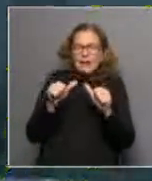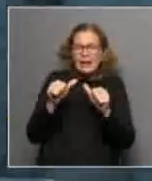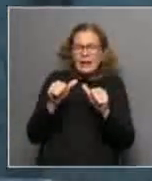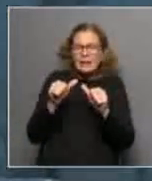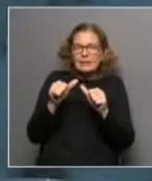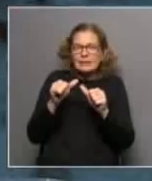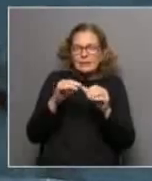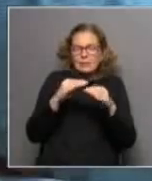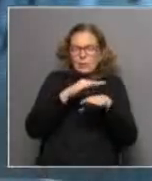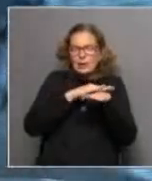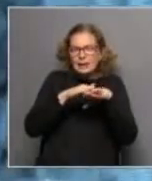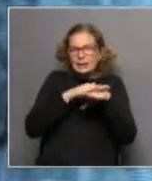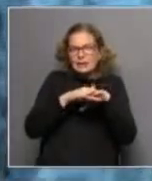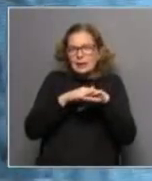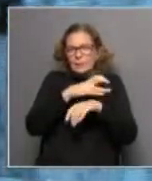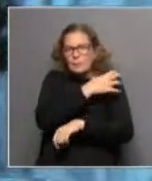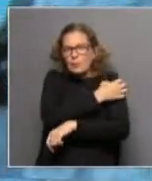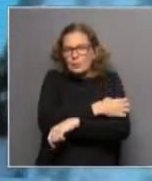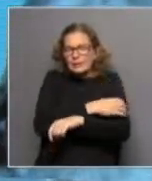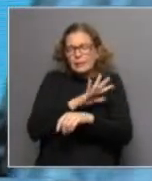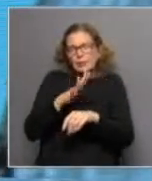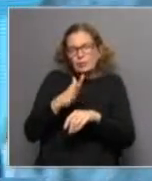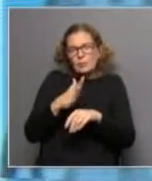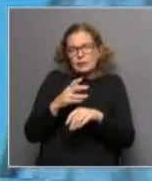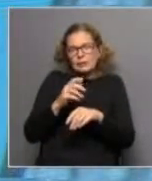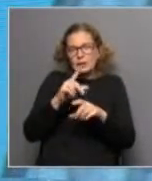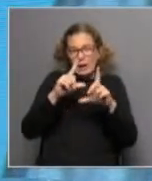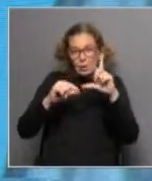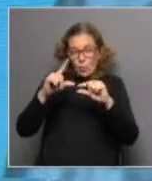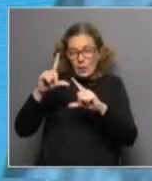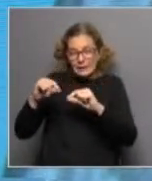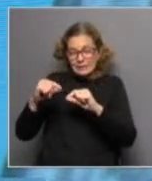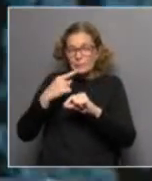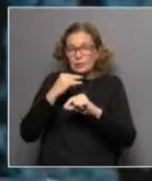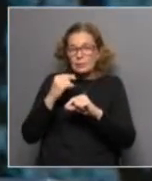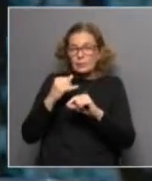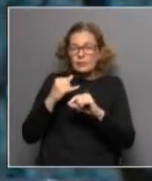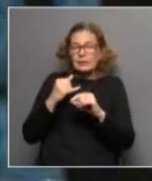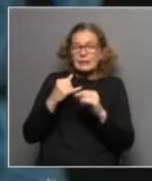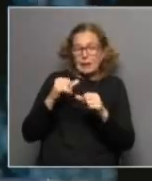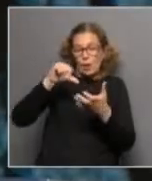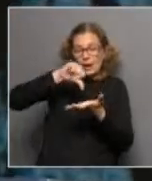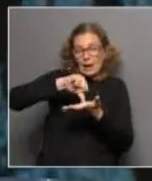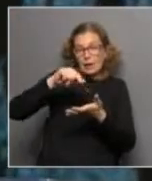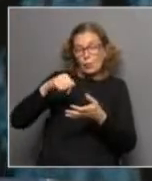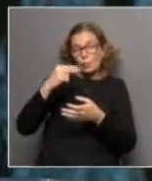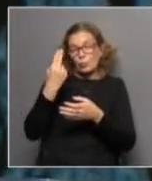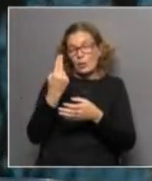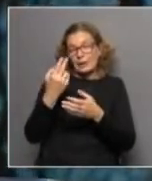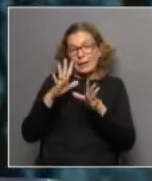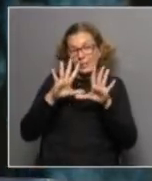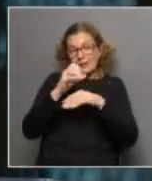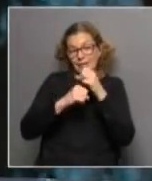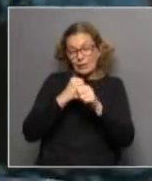la línea de pobreza, es estimar a partir de las encuestas de gasto e ingreso que se realizan periódicamente en el país, cada más o menos 10